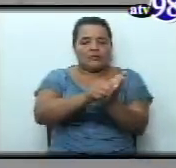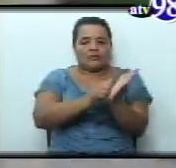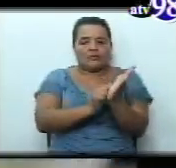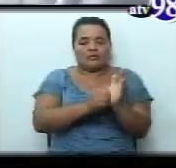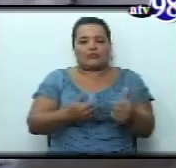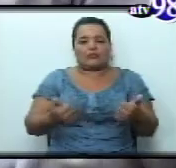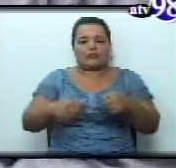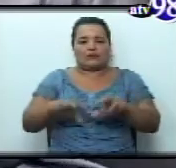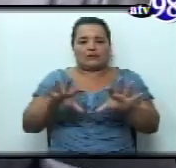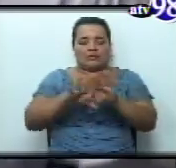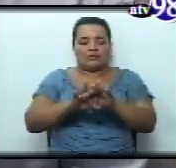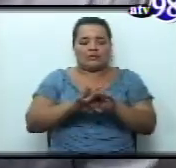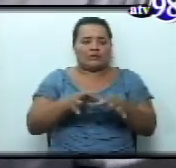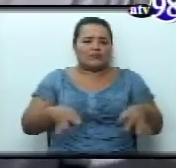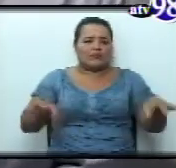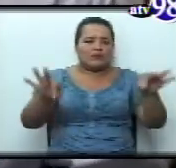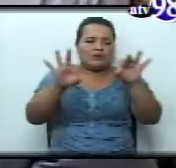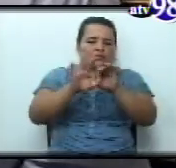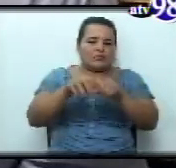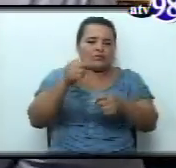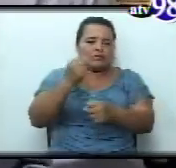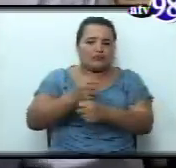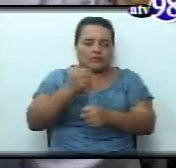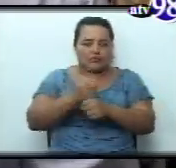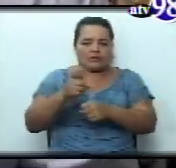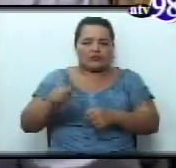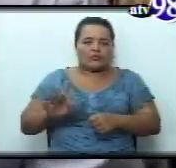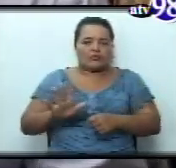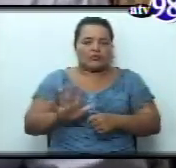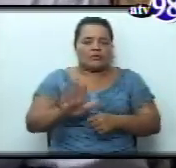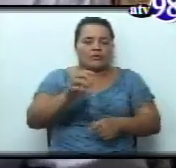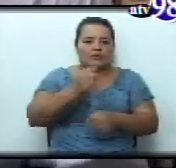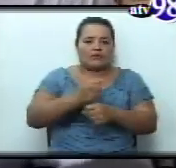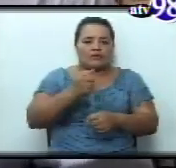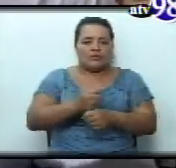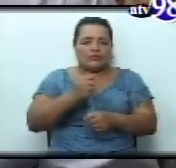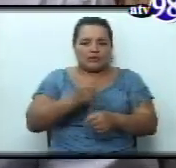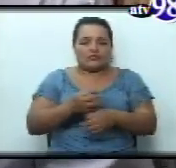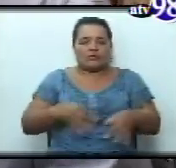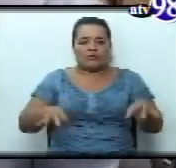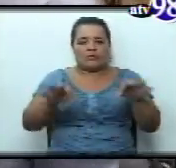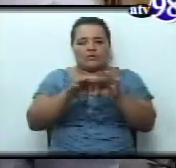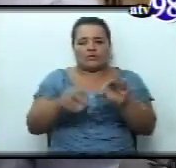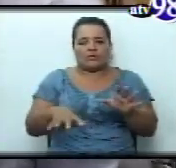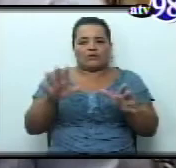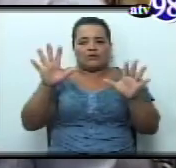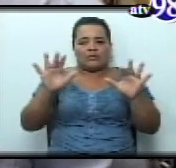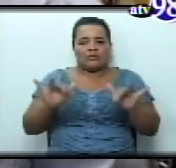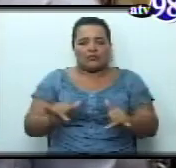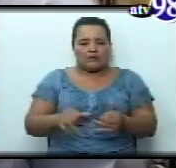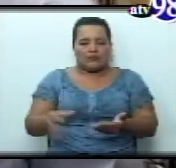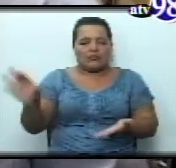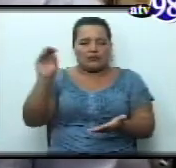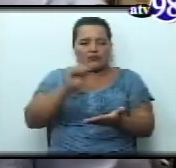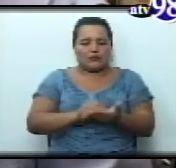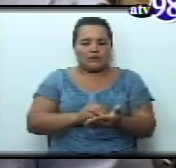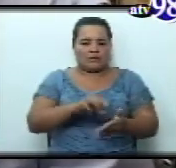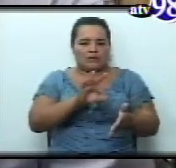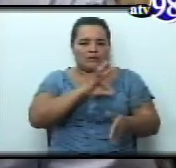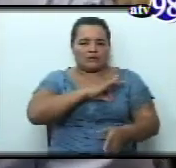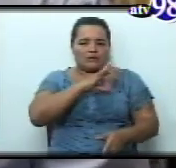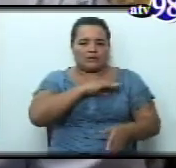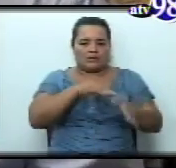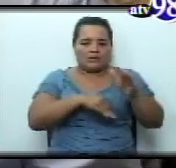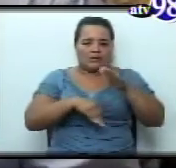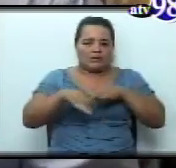tres son reivindicativas de los trabajadores, tanto la que va a incrementar el salario a